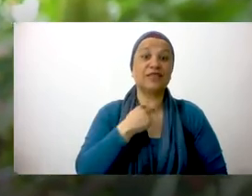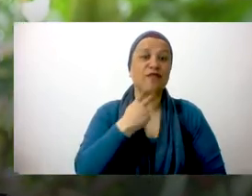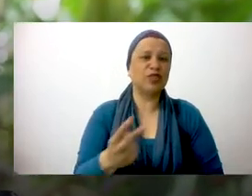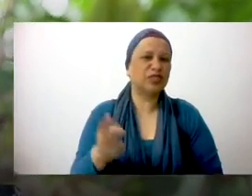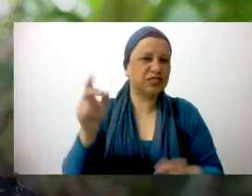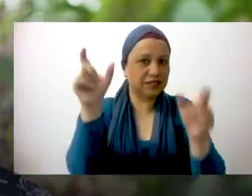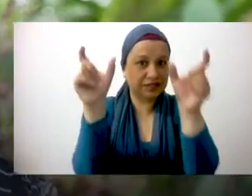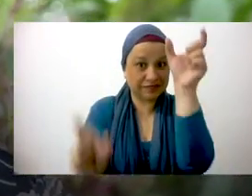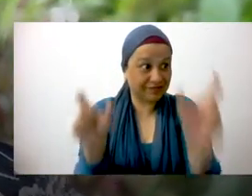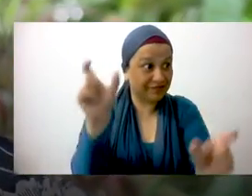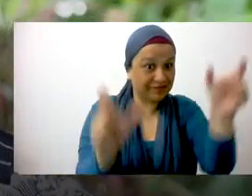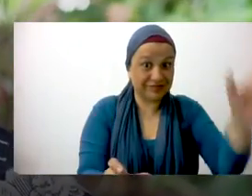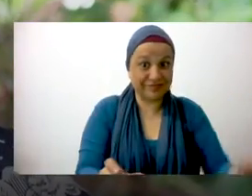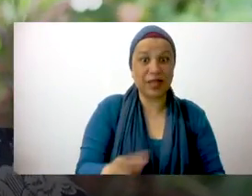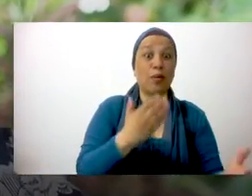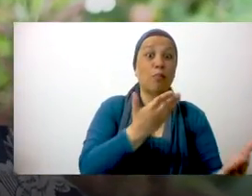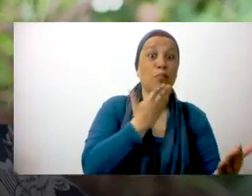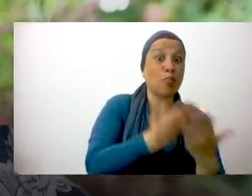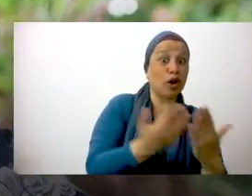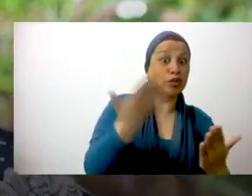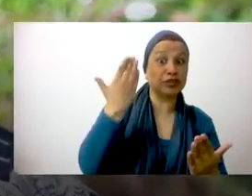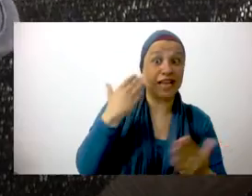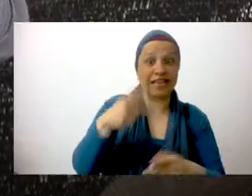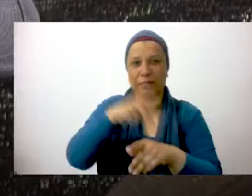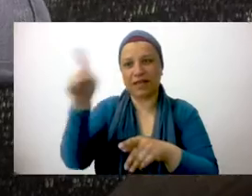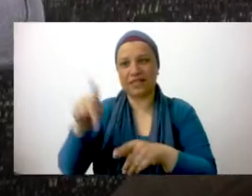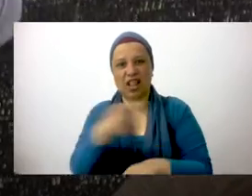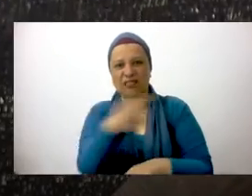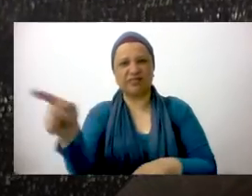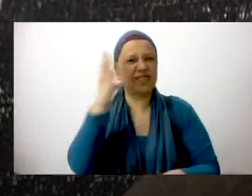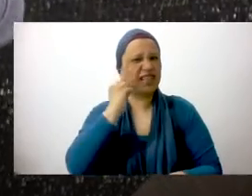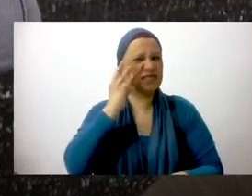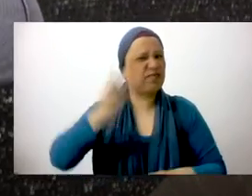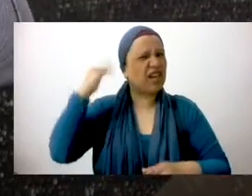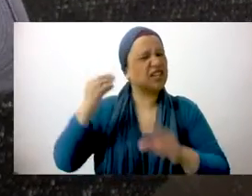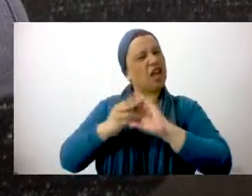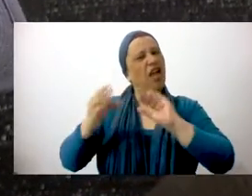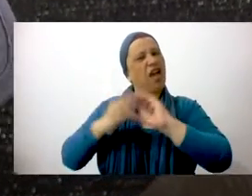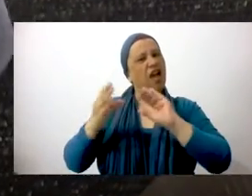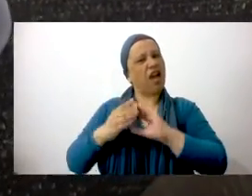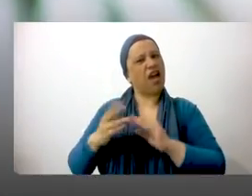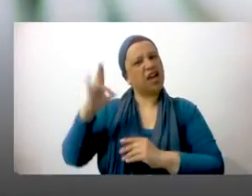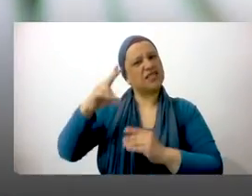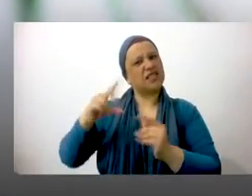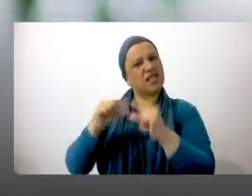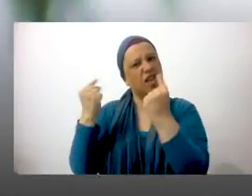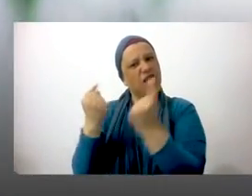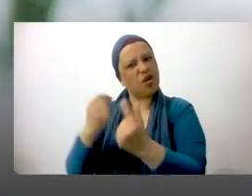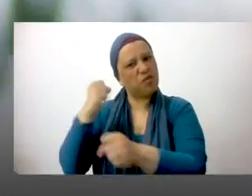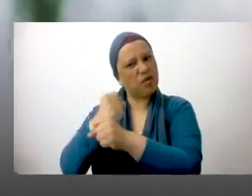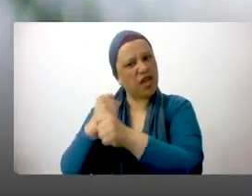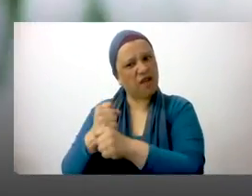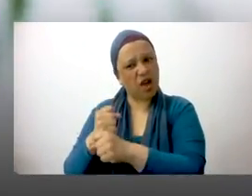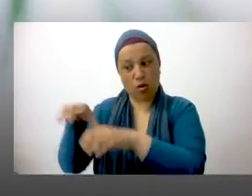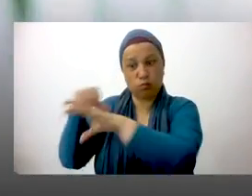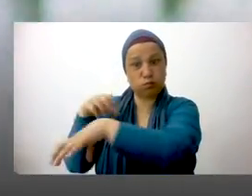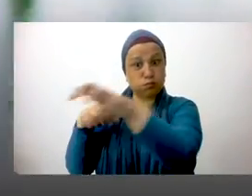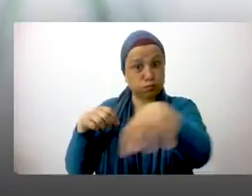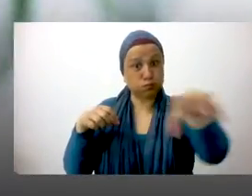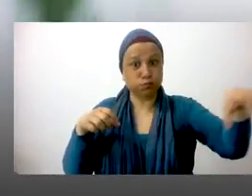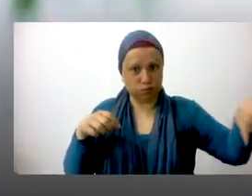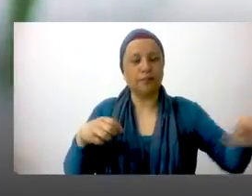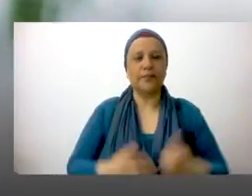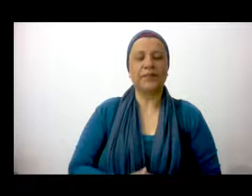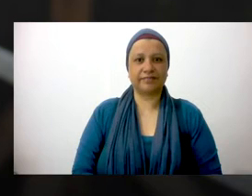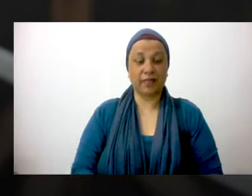Tres voces de Buenos Aires y Pérez Celedón cuentan hoy parte de la experiencia de sus siete grupos de trabajo, uno